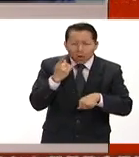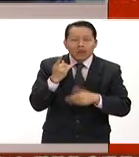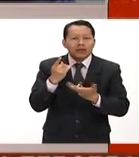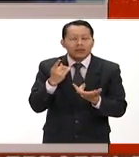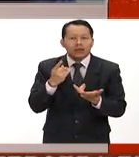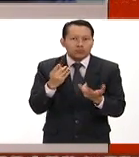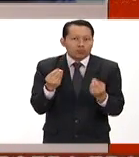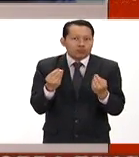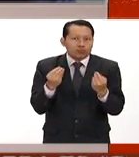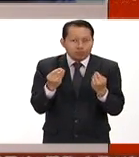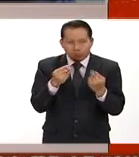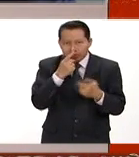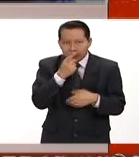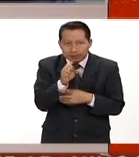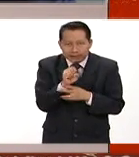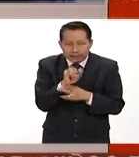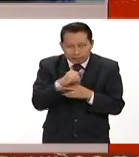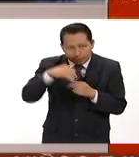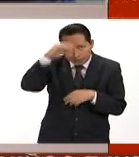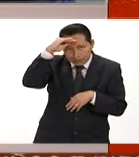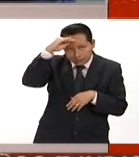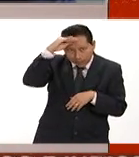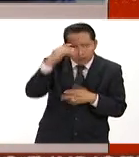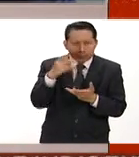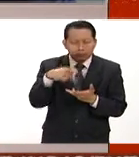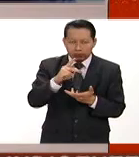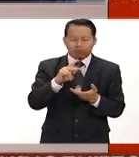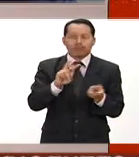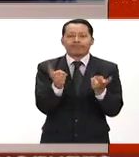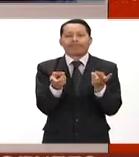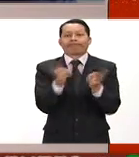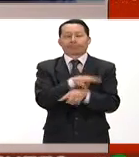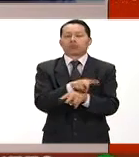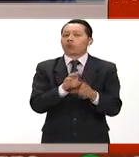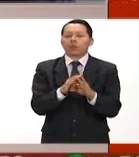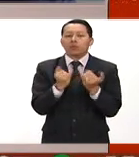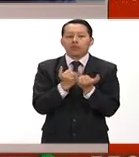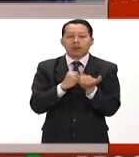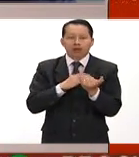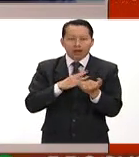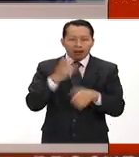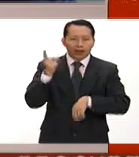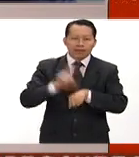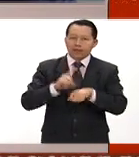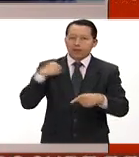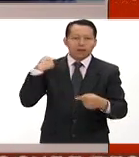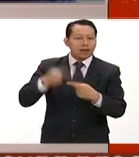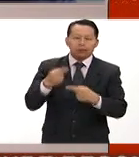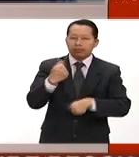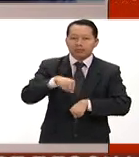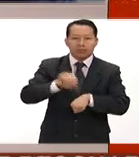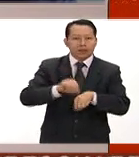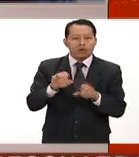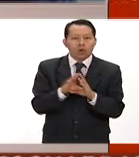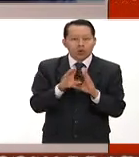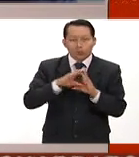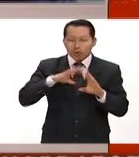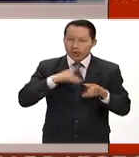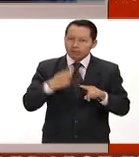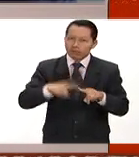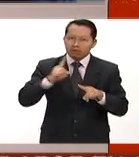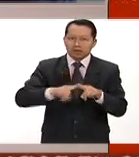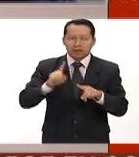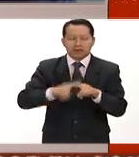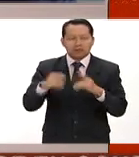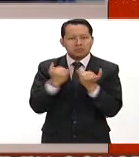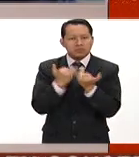contundente con el sí por la paz en este referéndum después de varios días varias semanas de pues eventos